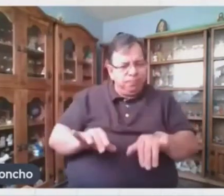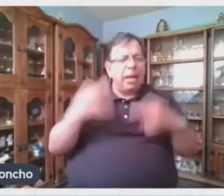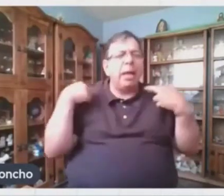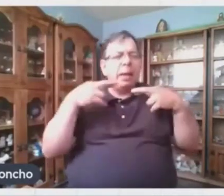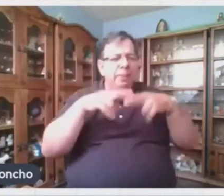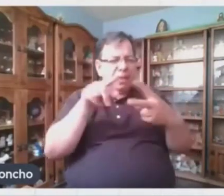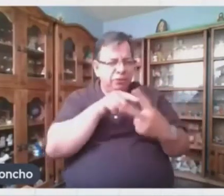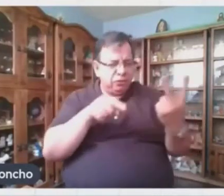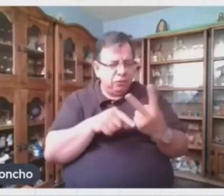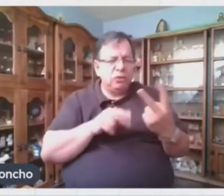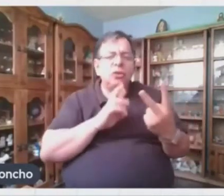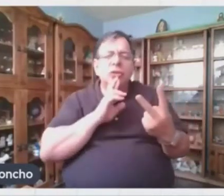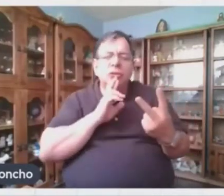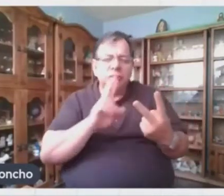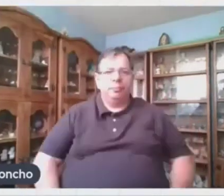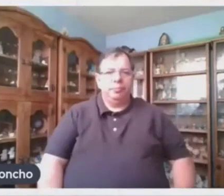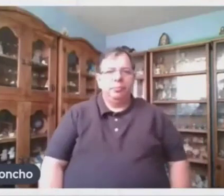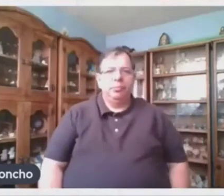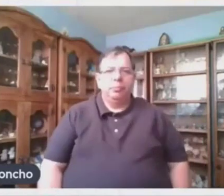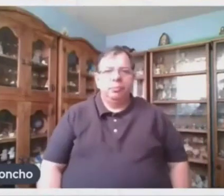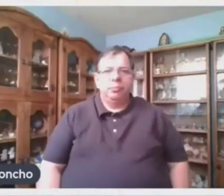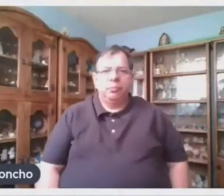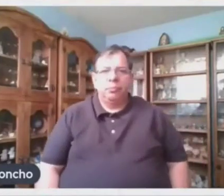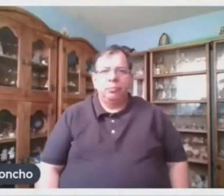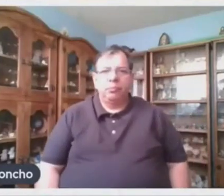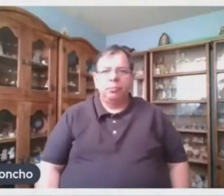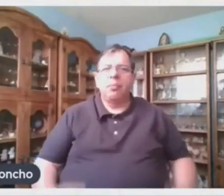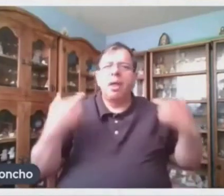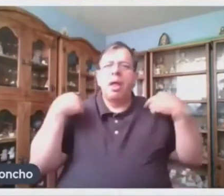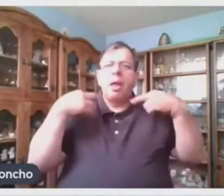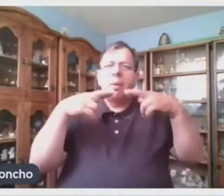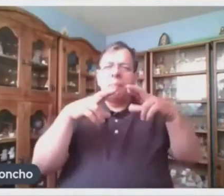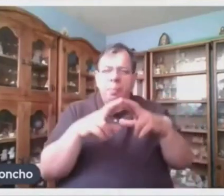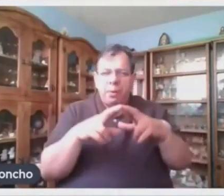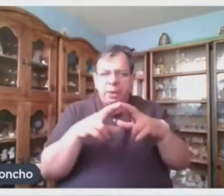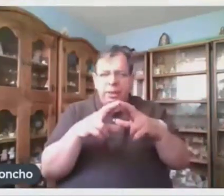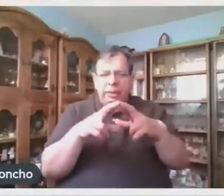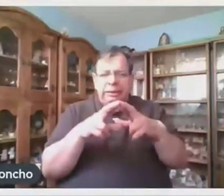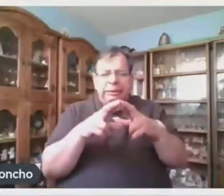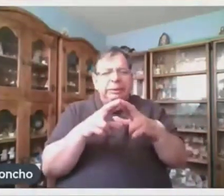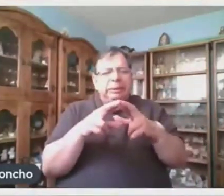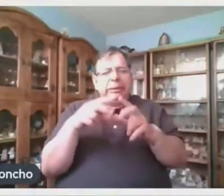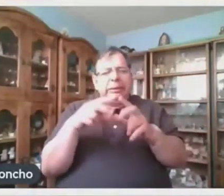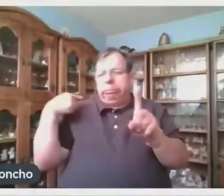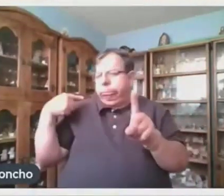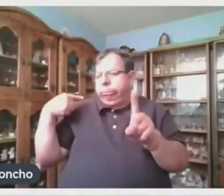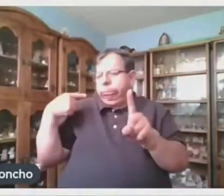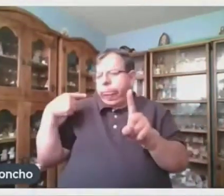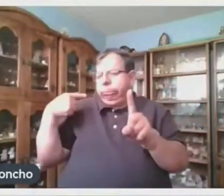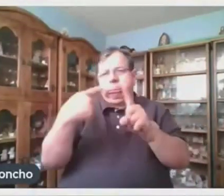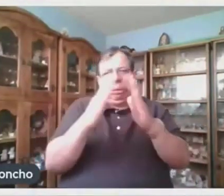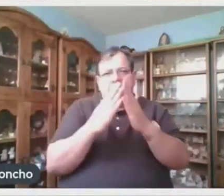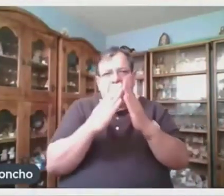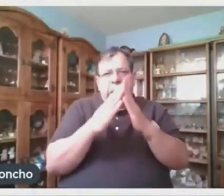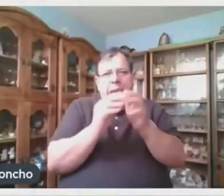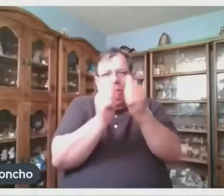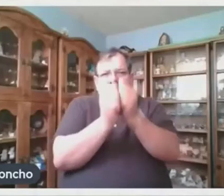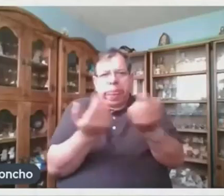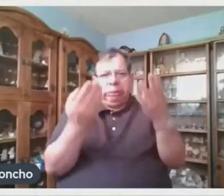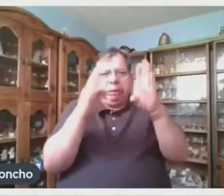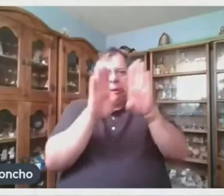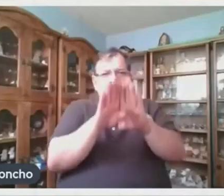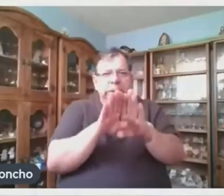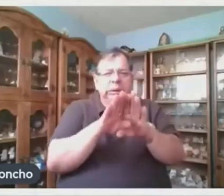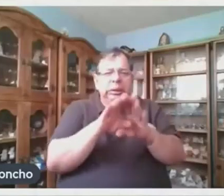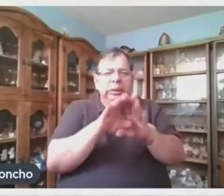no se apoyen a responder todas sus dudas. Maestra, con todo ese tiempo encerrada, no me ha quedado más que apoyar a mi mamá con el cuidado